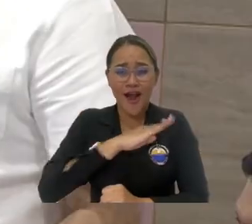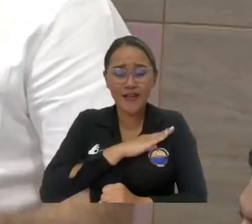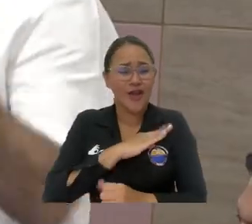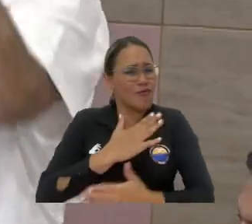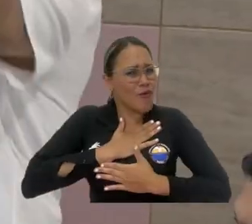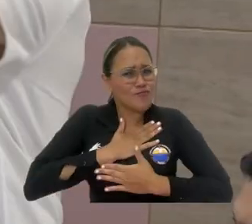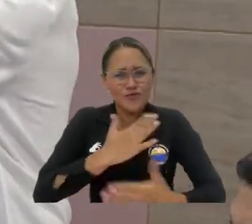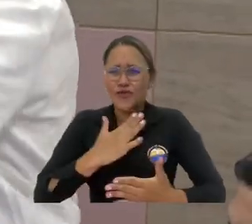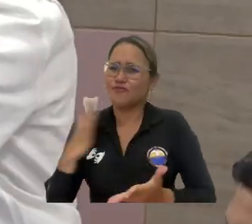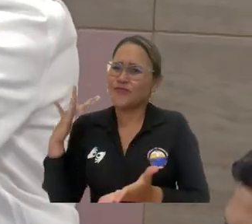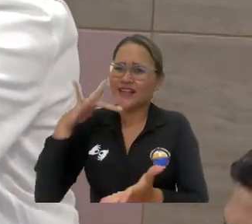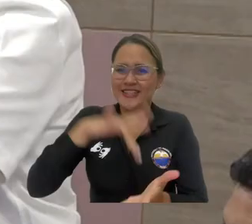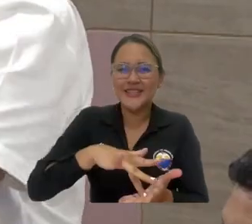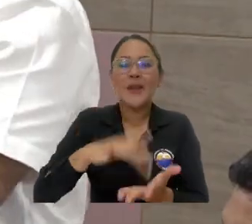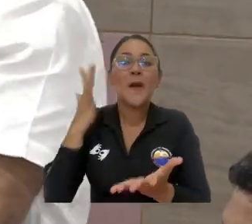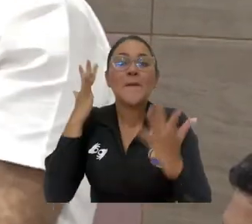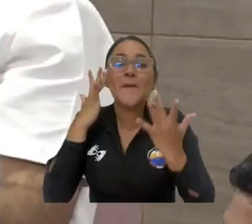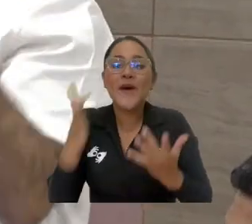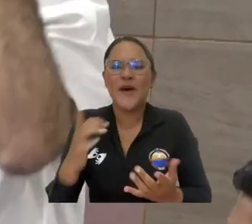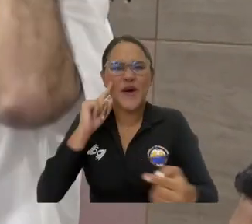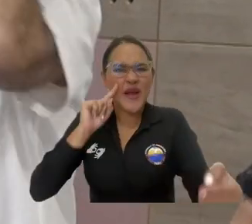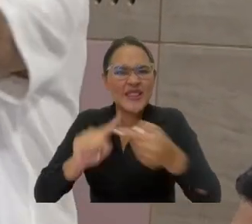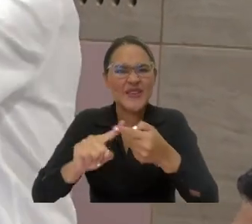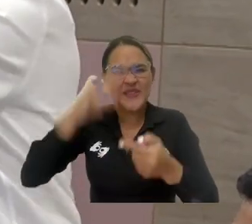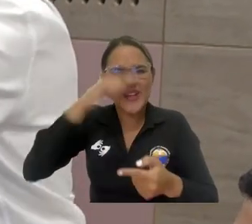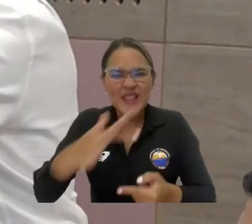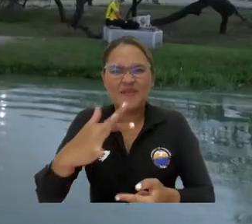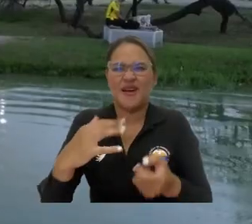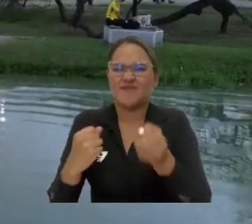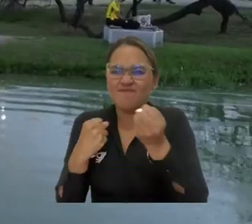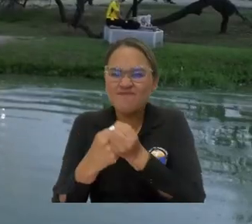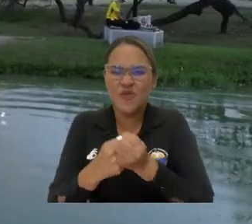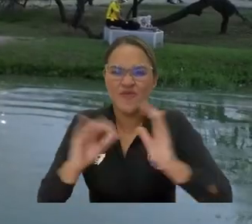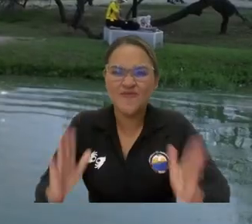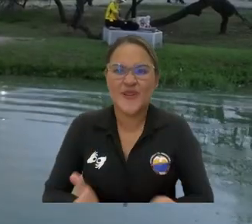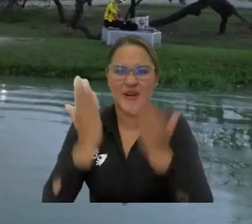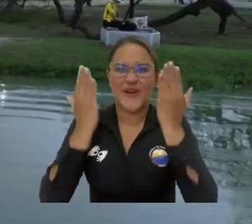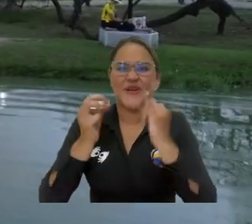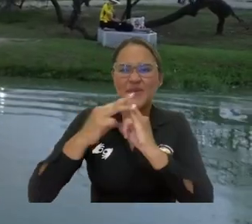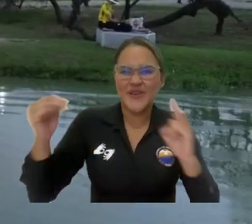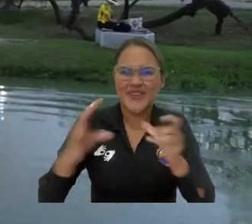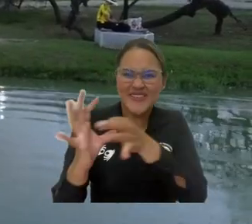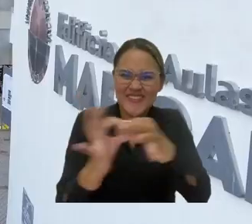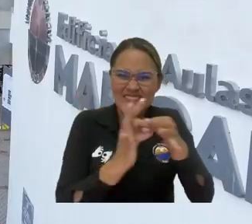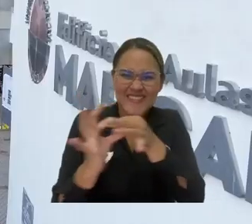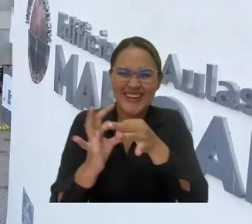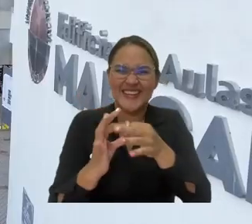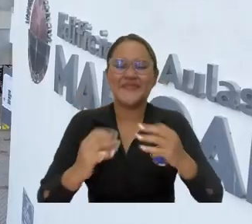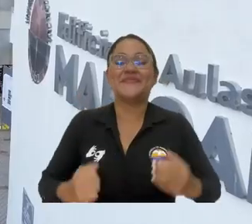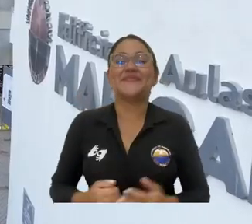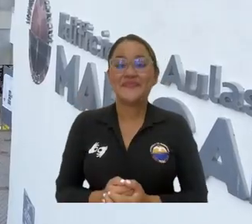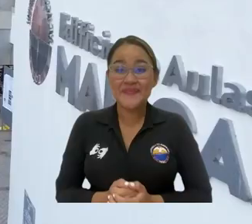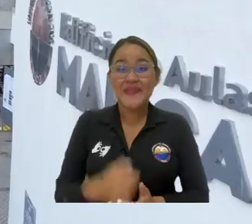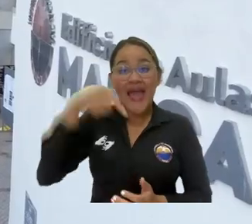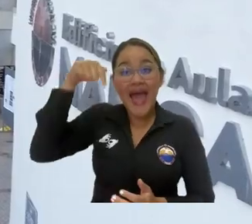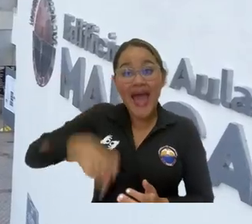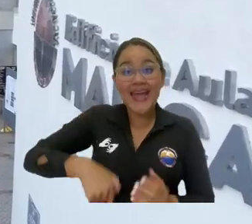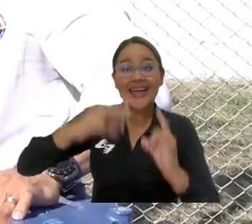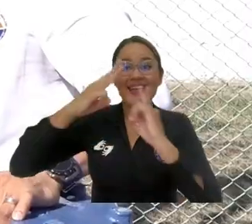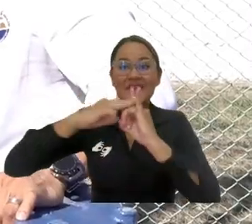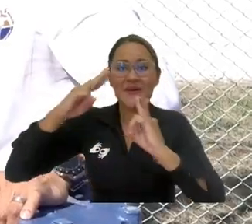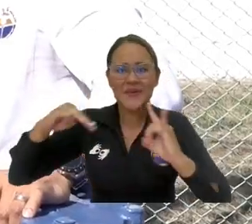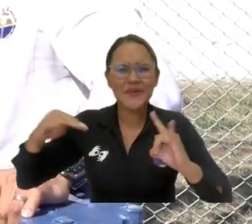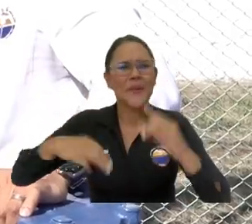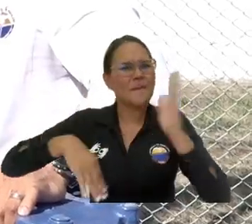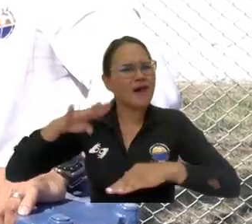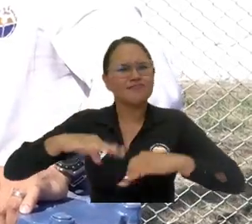traen. Porque voy a conseguir cosas para Santa Marta, porque vamos a hacer sinergia por la Universidad del Magdalena. Me mudo con todo el gabinete para acá, Pablo. Desde